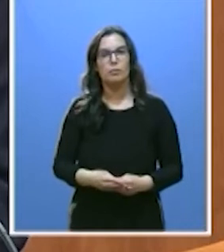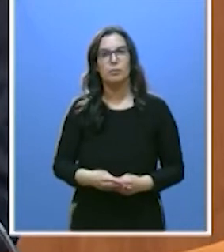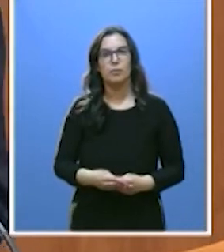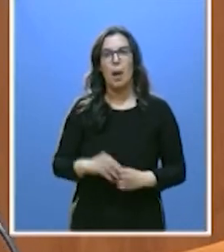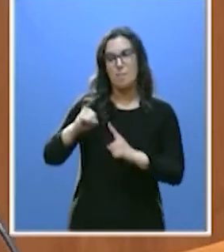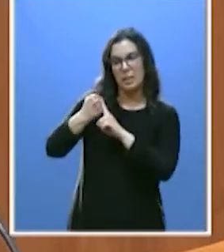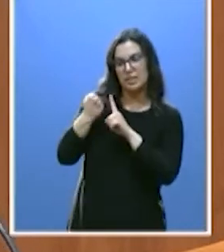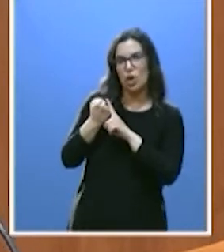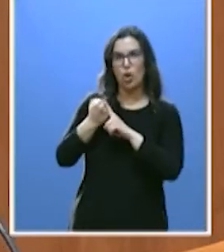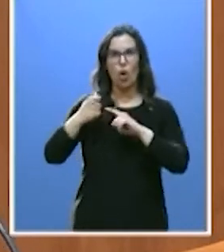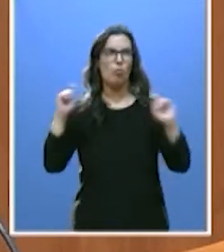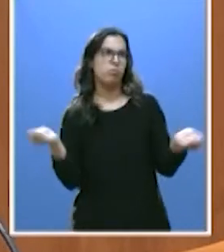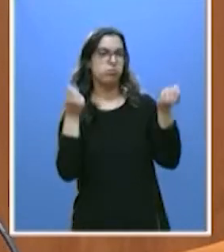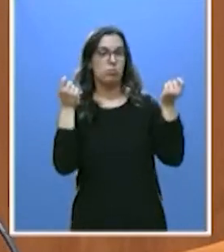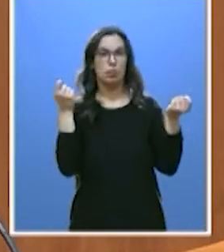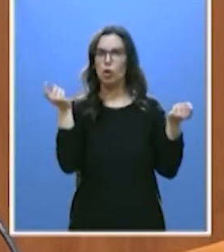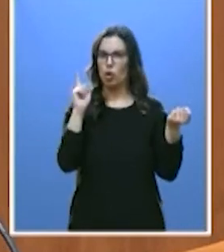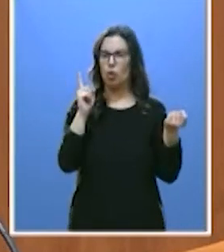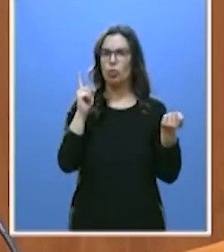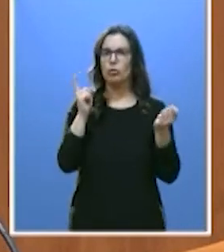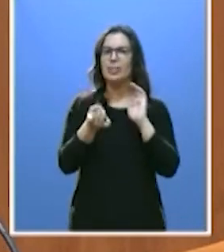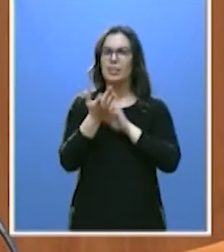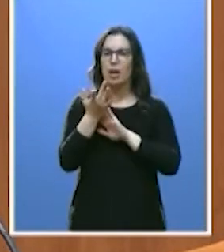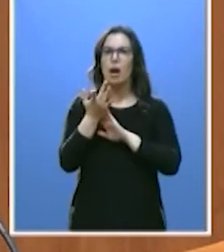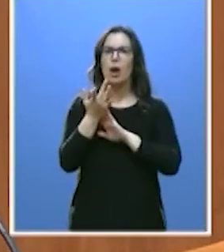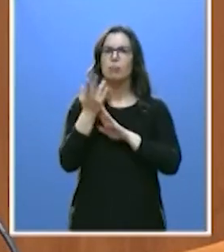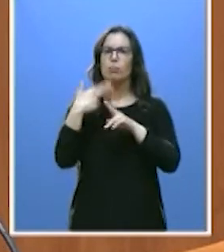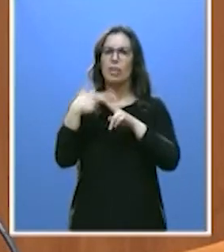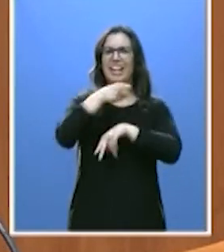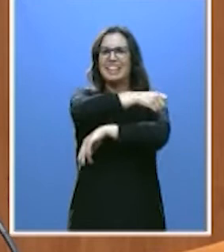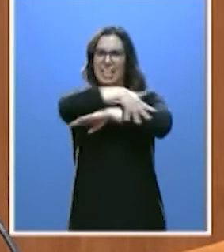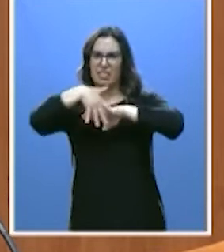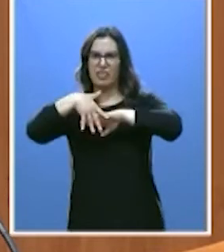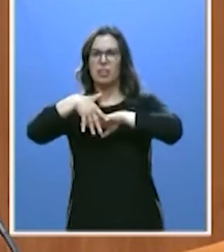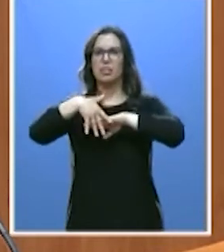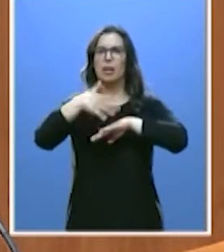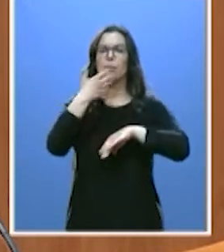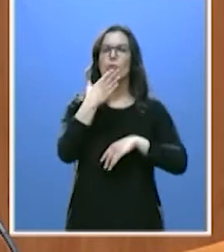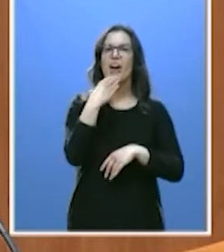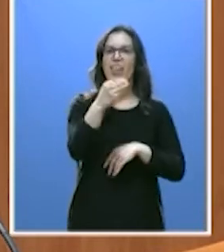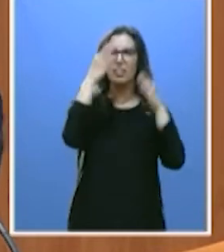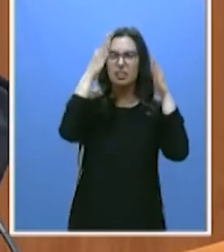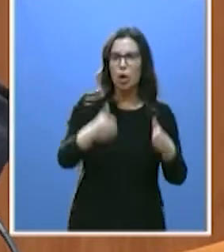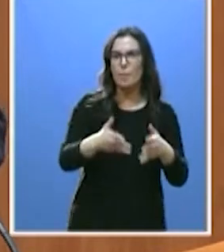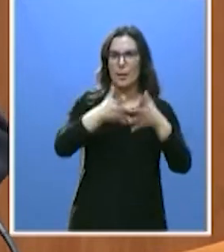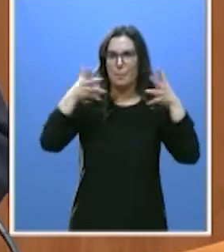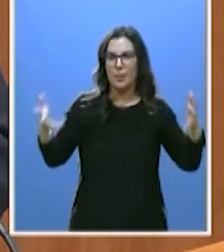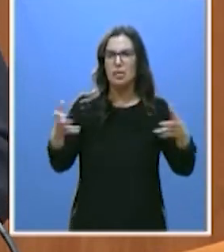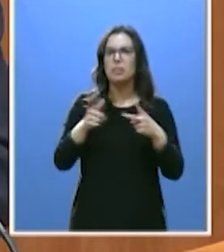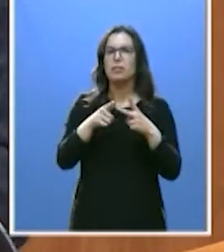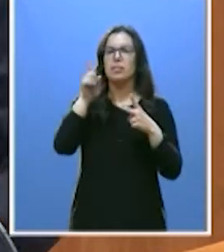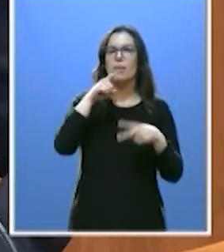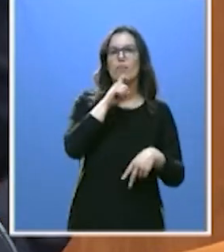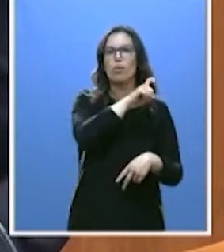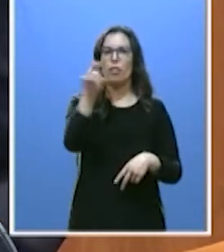presiones ni a fastos, sino que se implementa una política transversal. La extensión de las edades del hombre, la revitalización de la Fundación